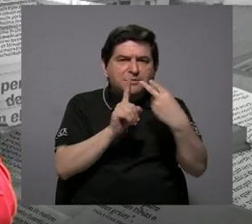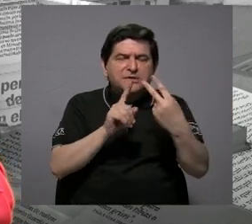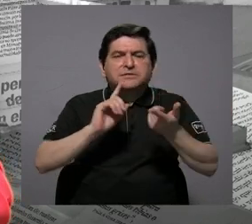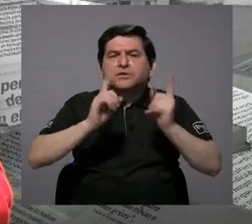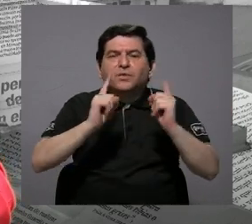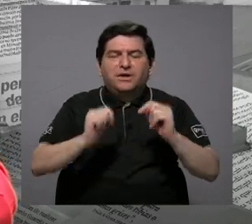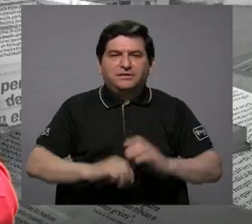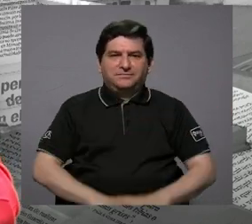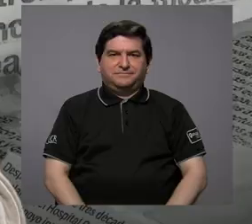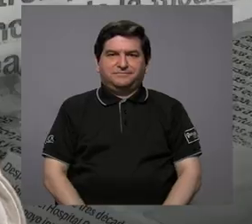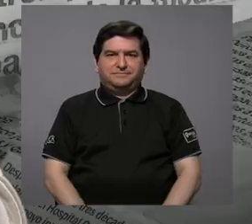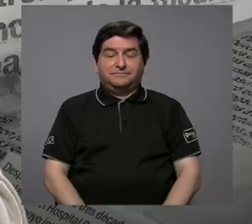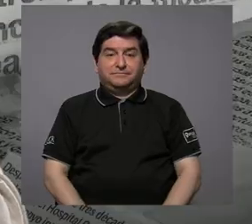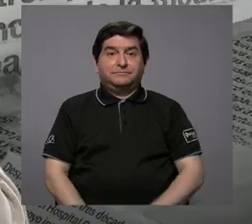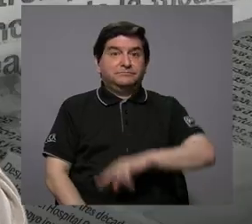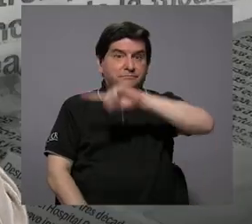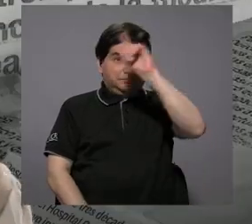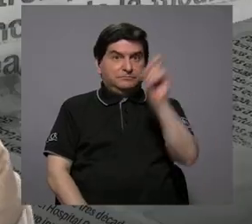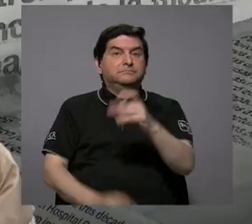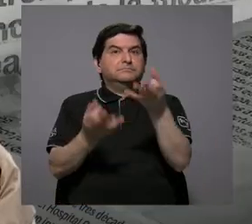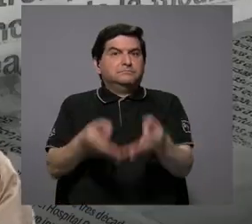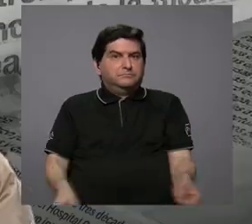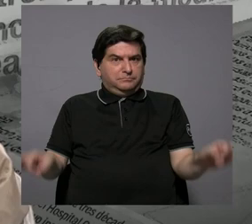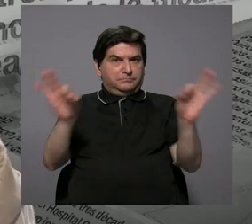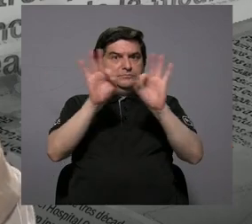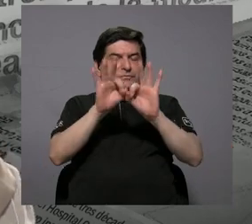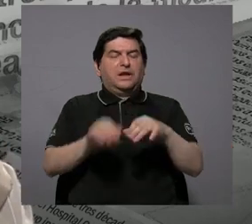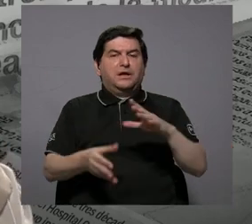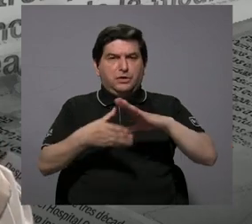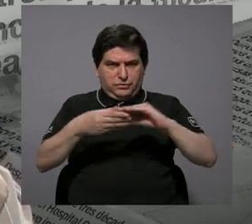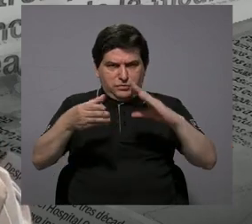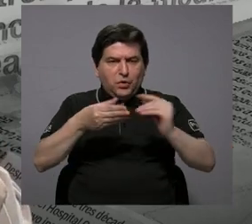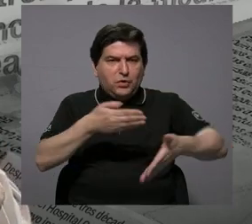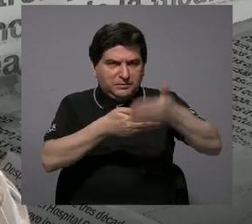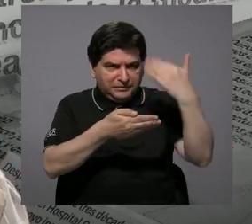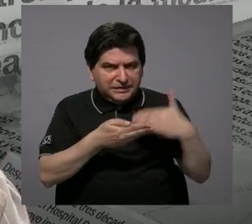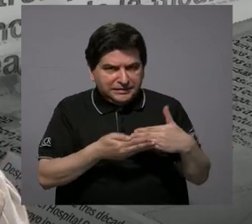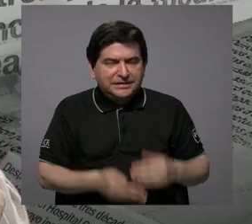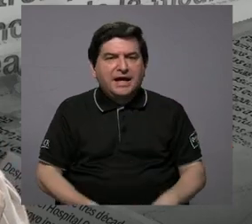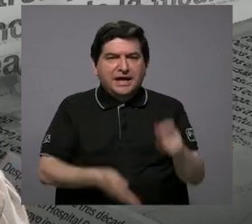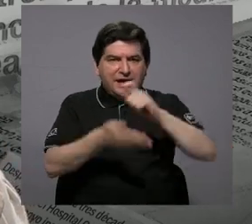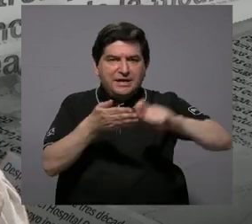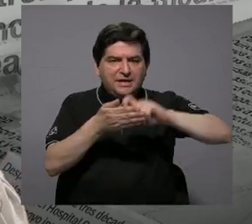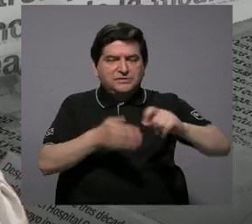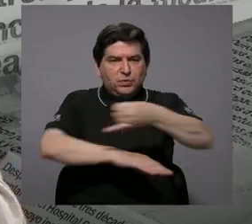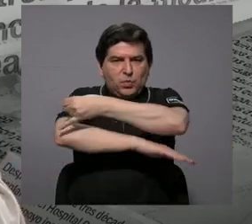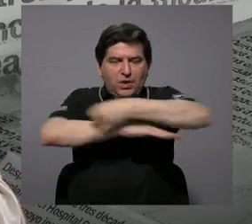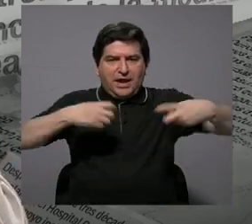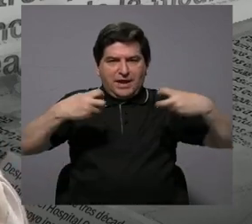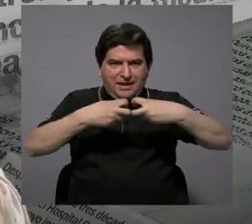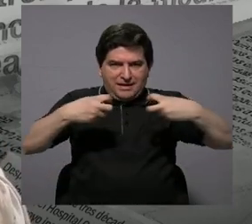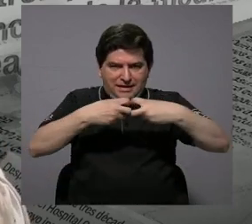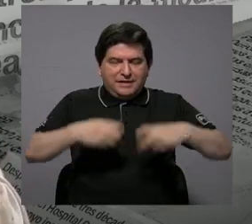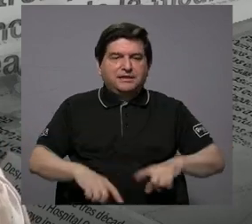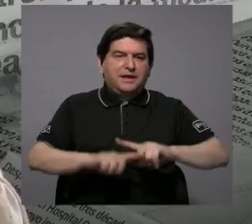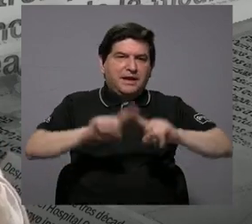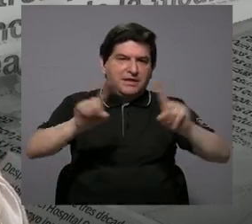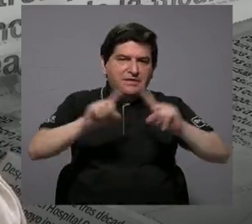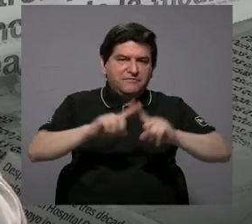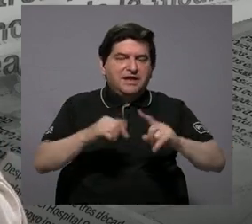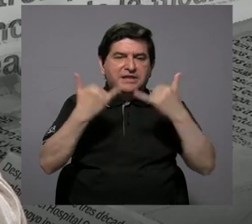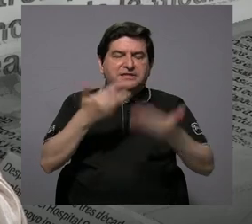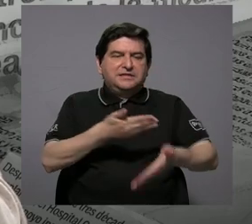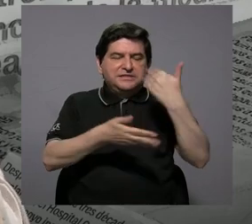aportando? Bien, es una gran pregunta porque como les comentaba, específicamente la Escuela de Ingeniería Eléctrica junto con otras ingenierías que ya